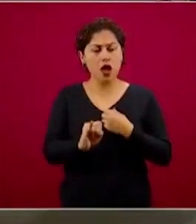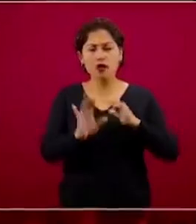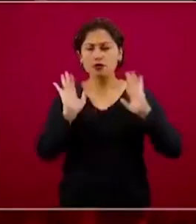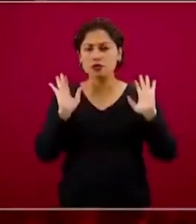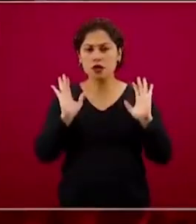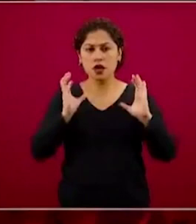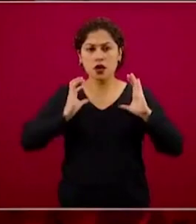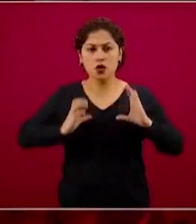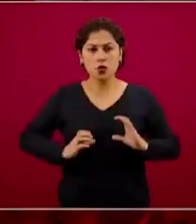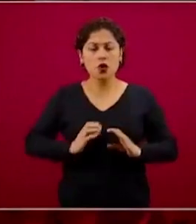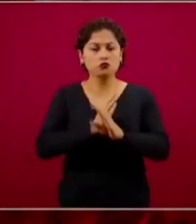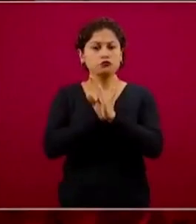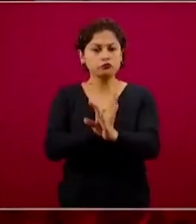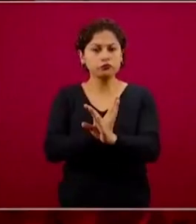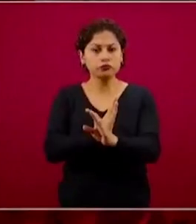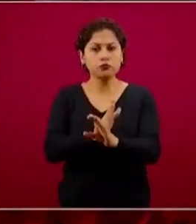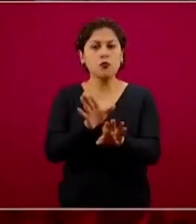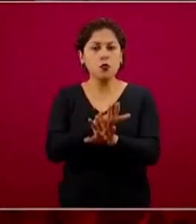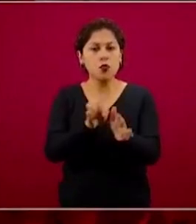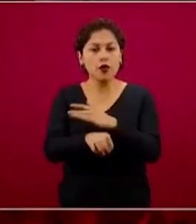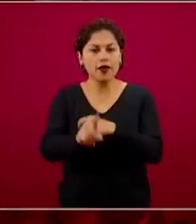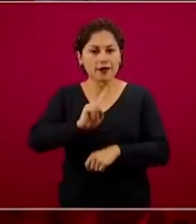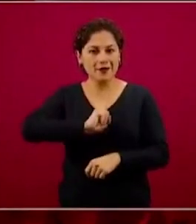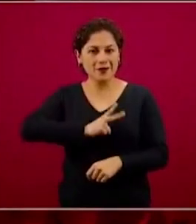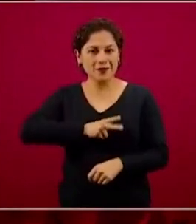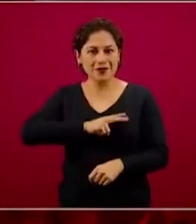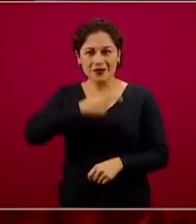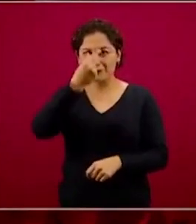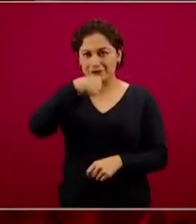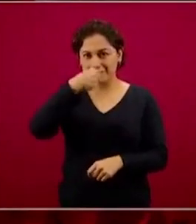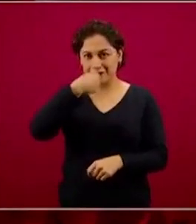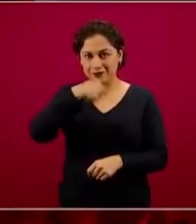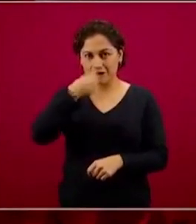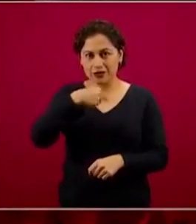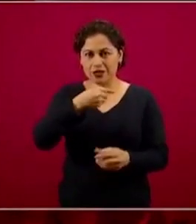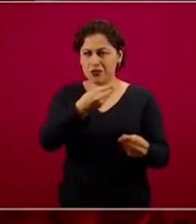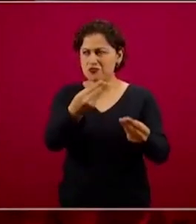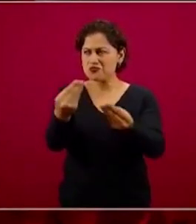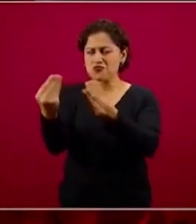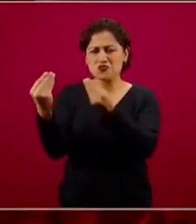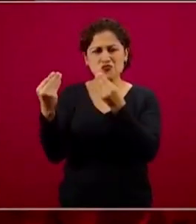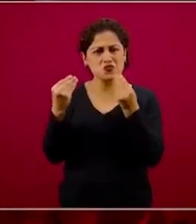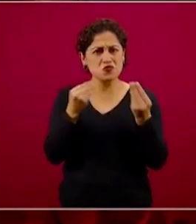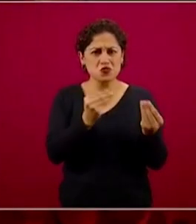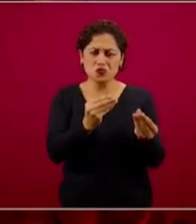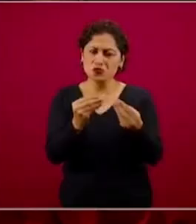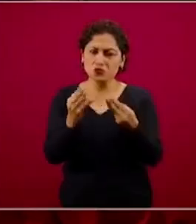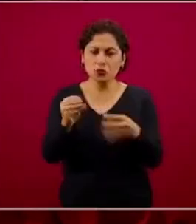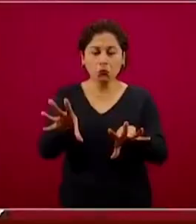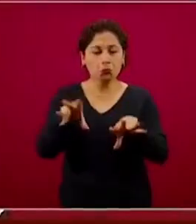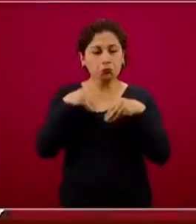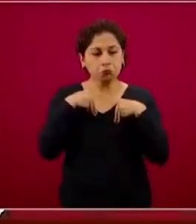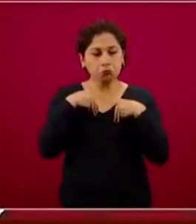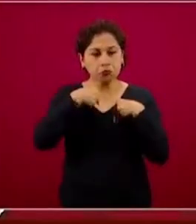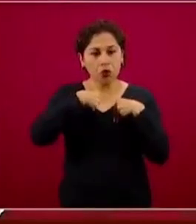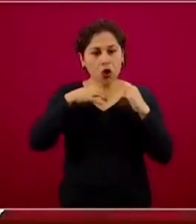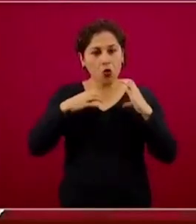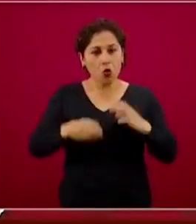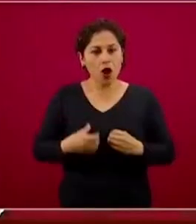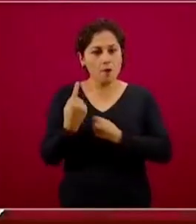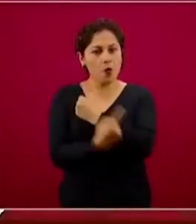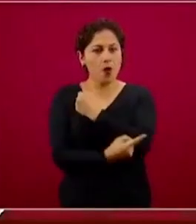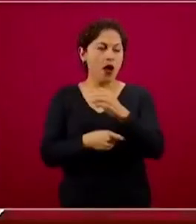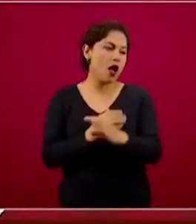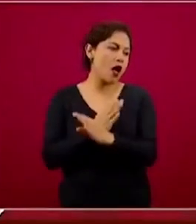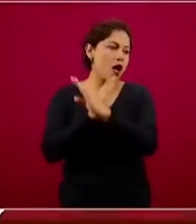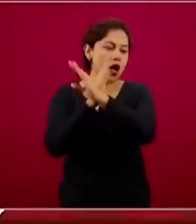virus de la influenza, hay, pero son tantos los virus de las enfermedades respiratorias que